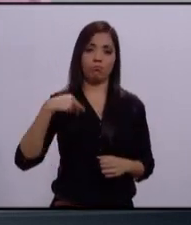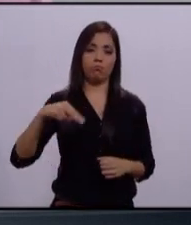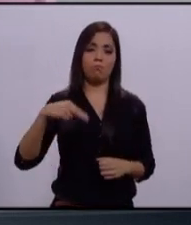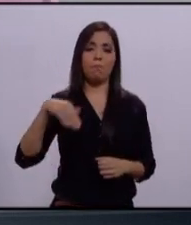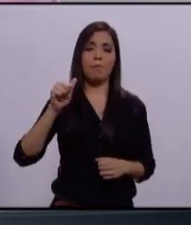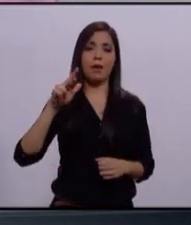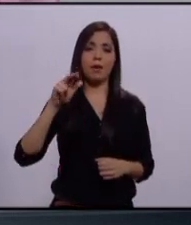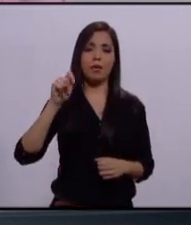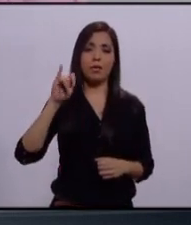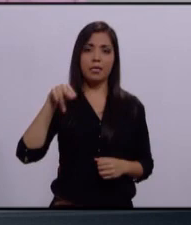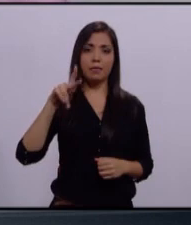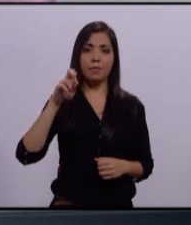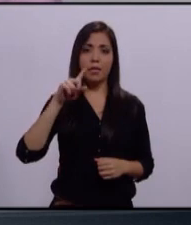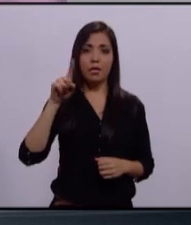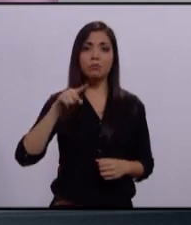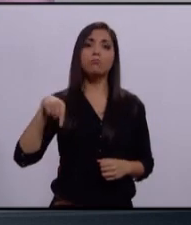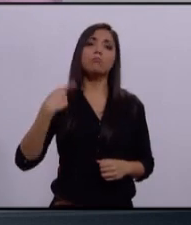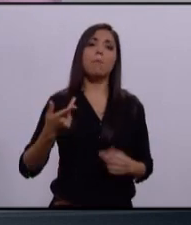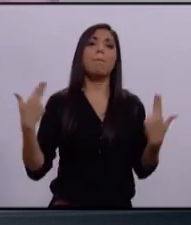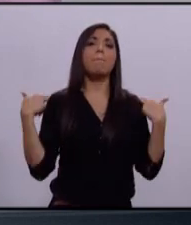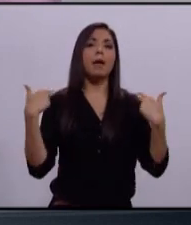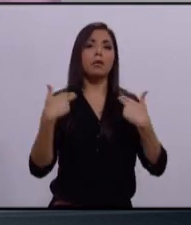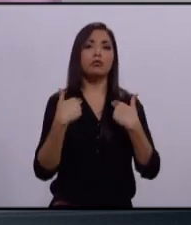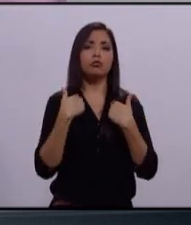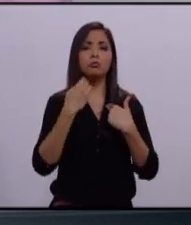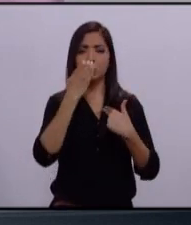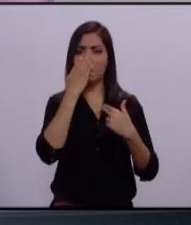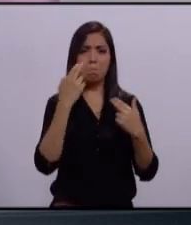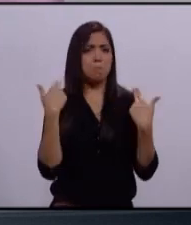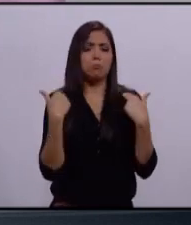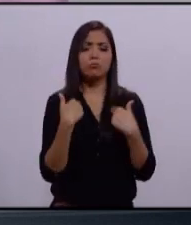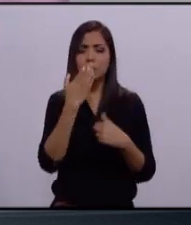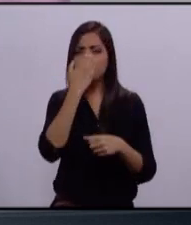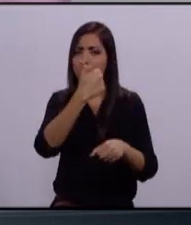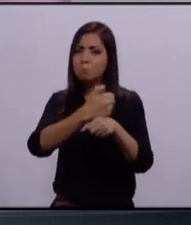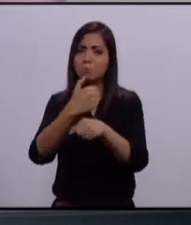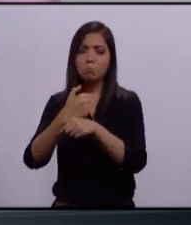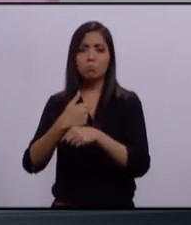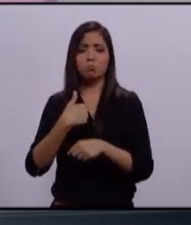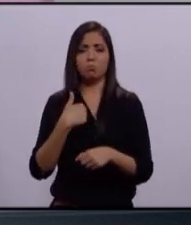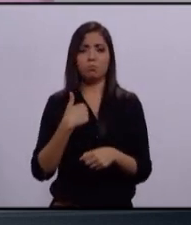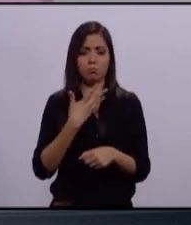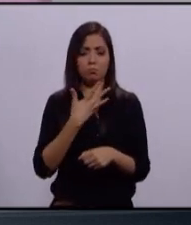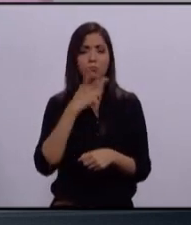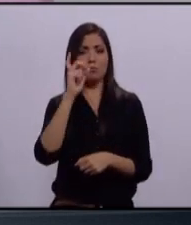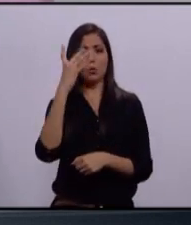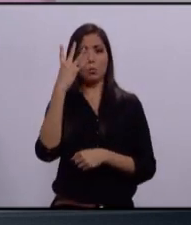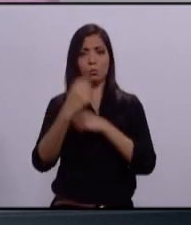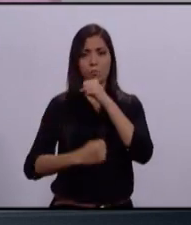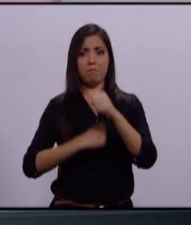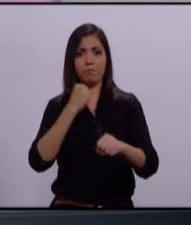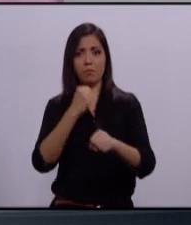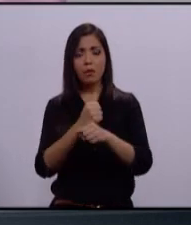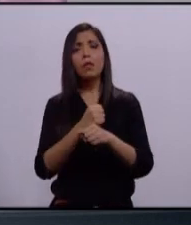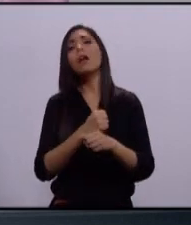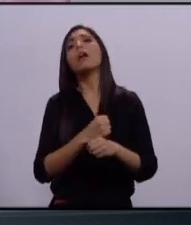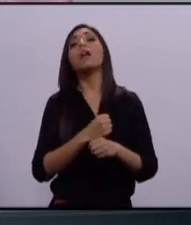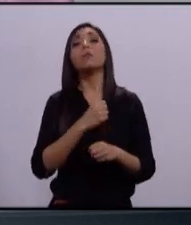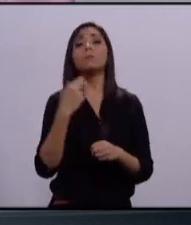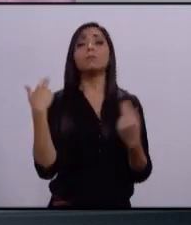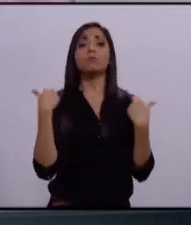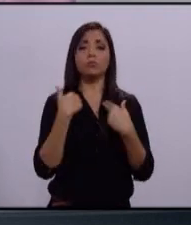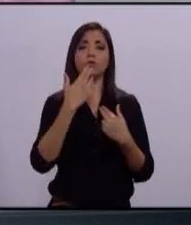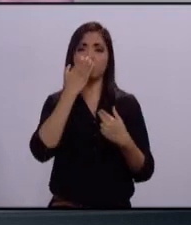Pérez. Soy maestro, profesor de primaria. Soy una persona que tiene 34 años. Tengo una maestría en educación.